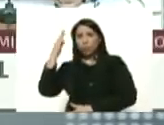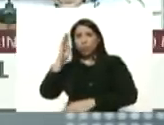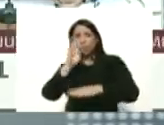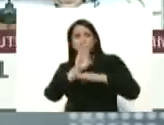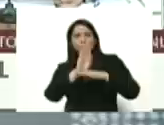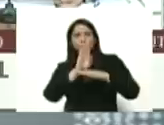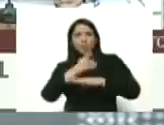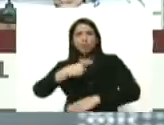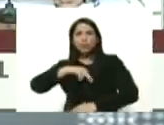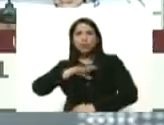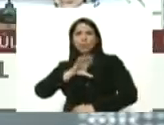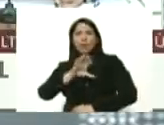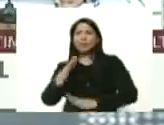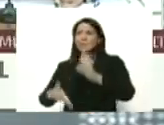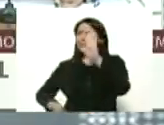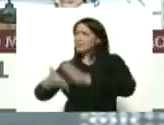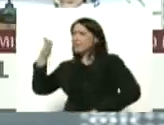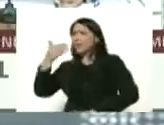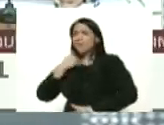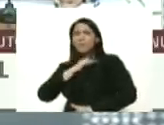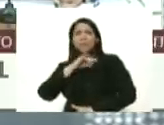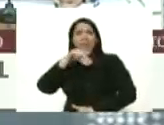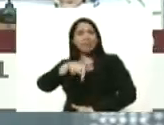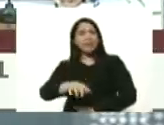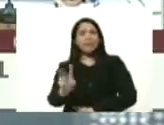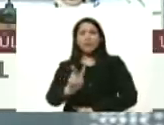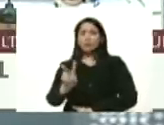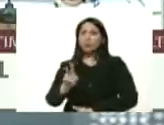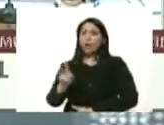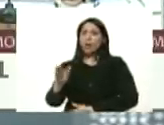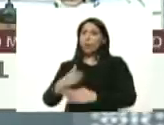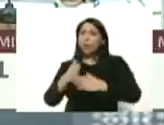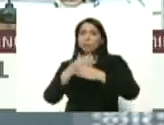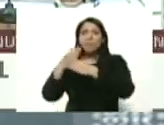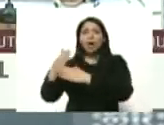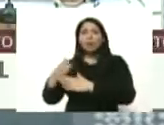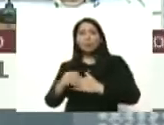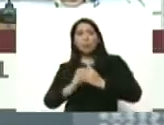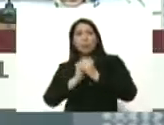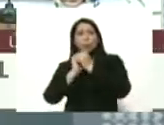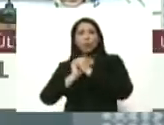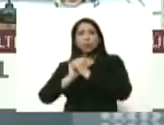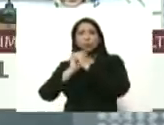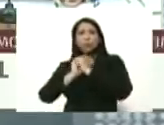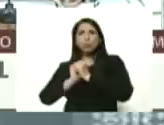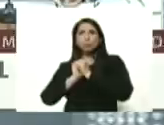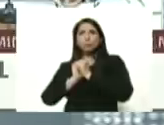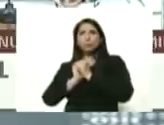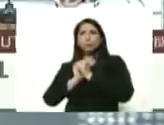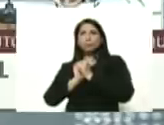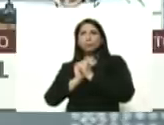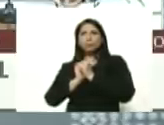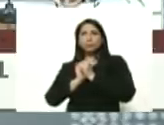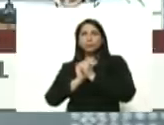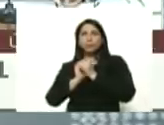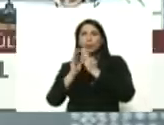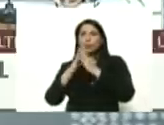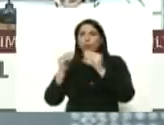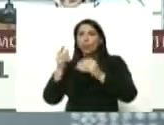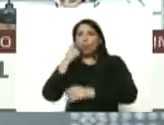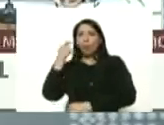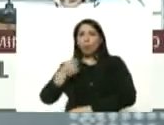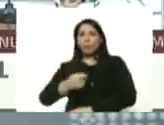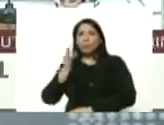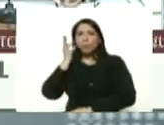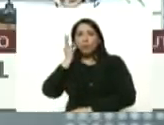patria que se lleve esta enfermedad de aquí comparto la oración de todos los hombres y mujeres